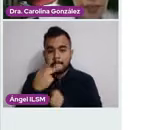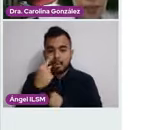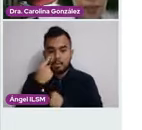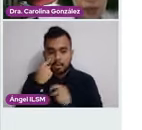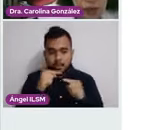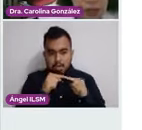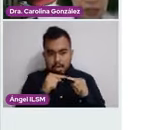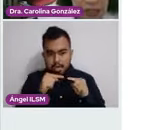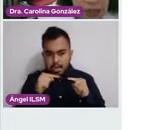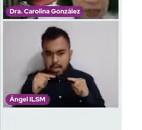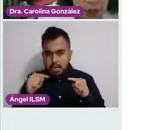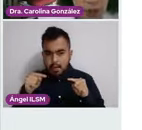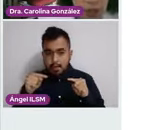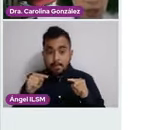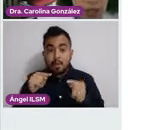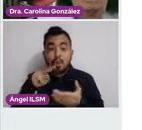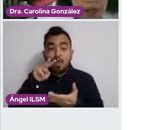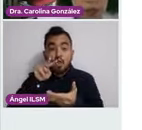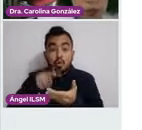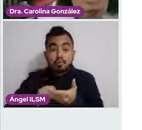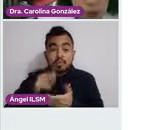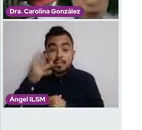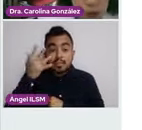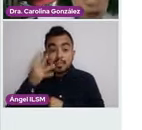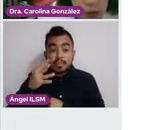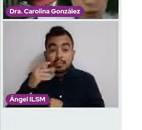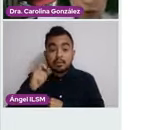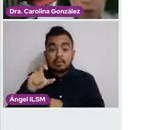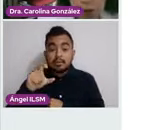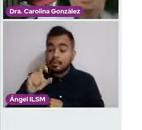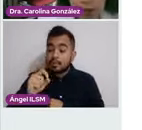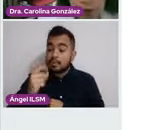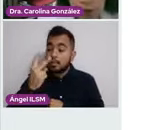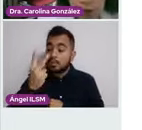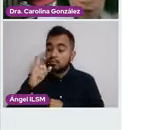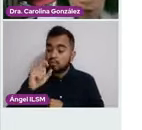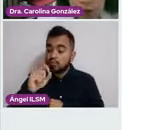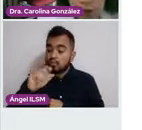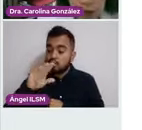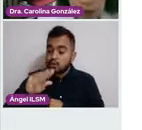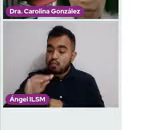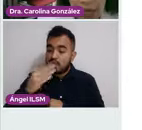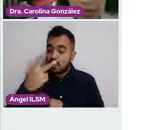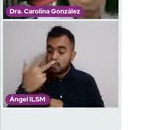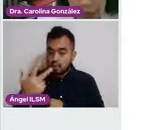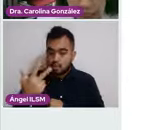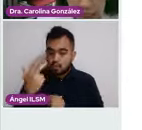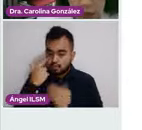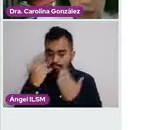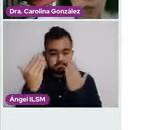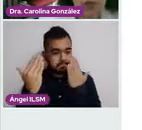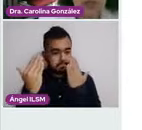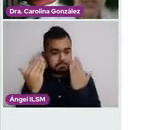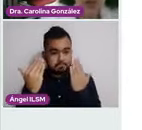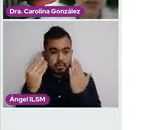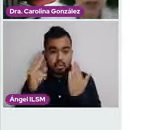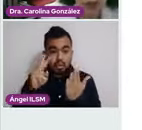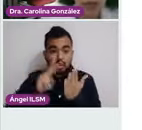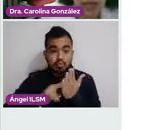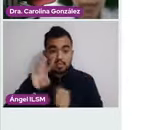en el 2010 se encontraba en 22.98 comparado con 2019 a 35